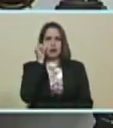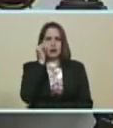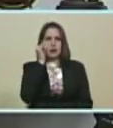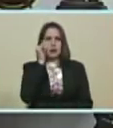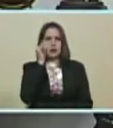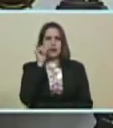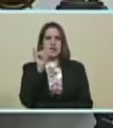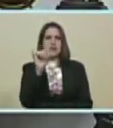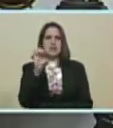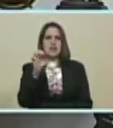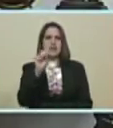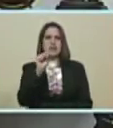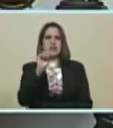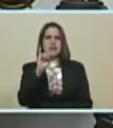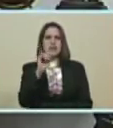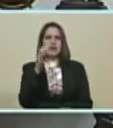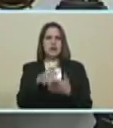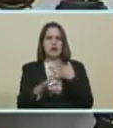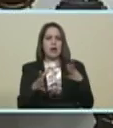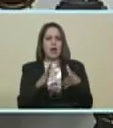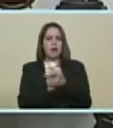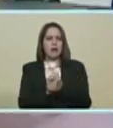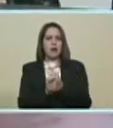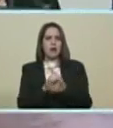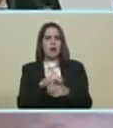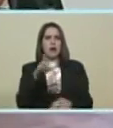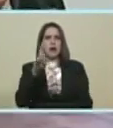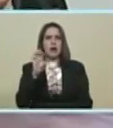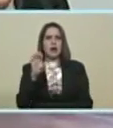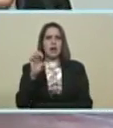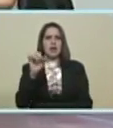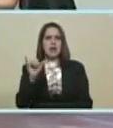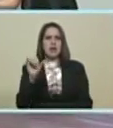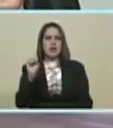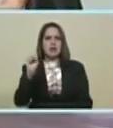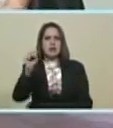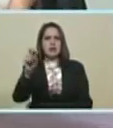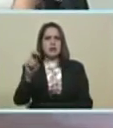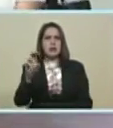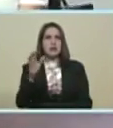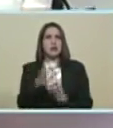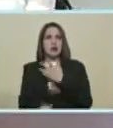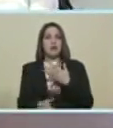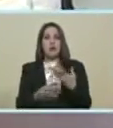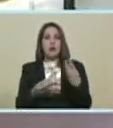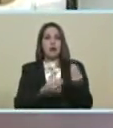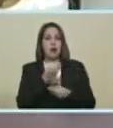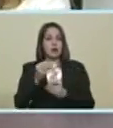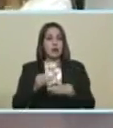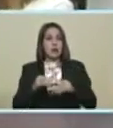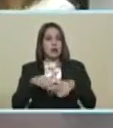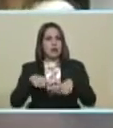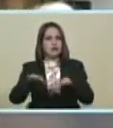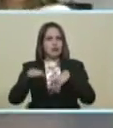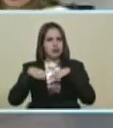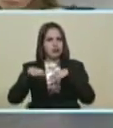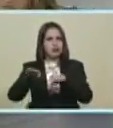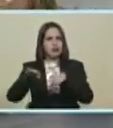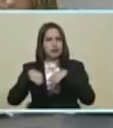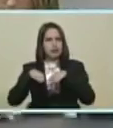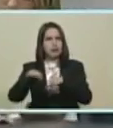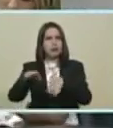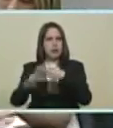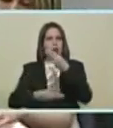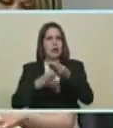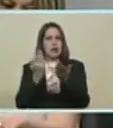Jessy Gascon Compañero Reyes Reyes Adelante A reactivar La textilera Productiva Fábrica